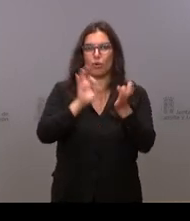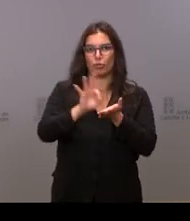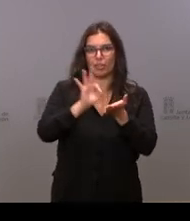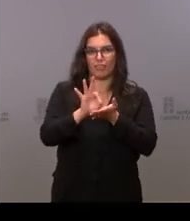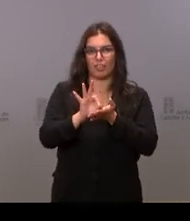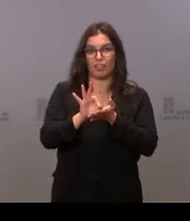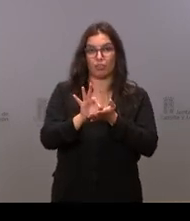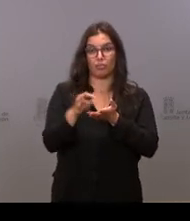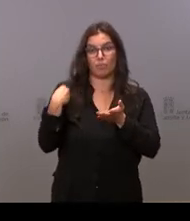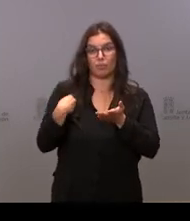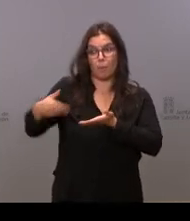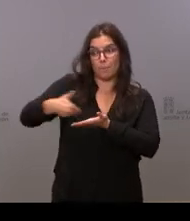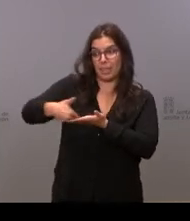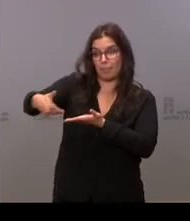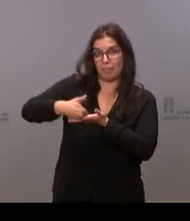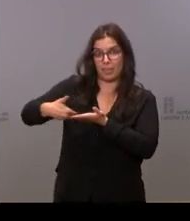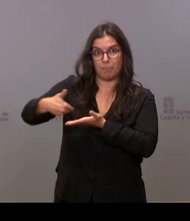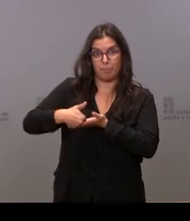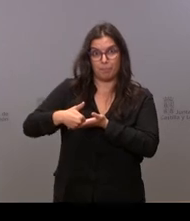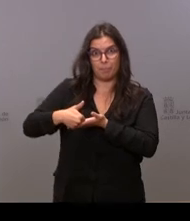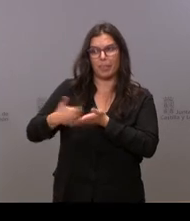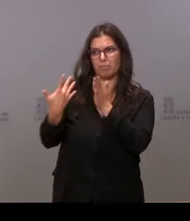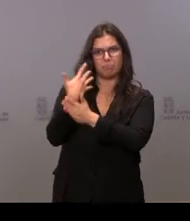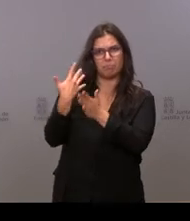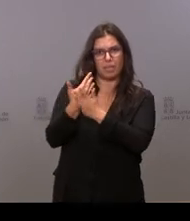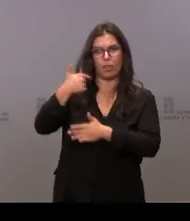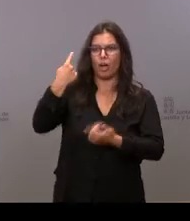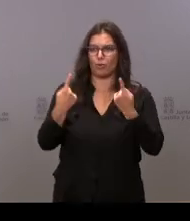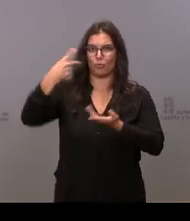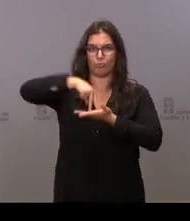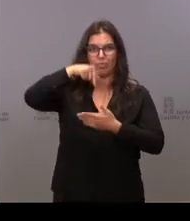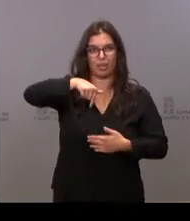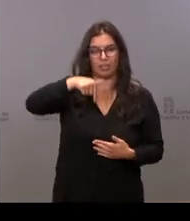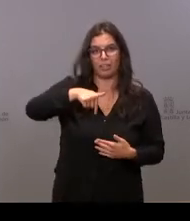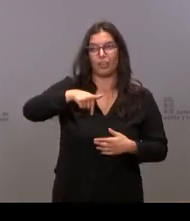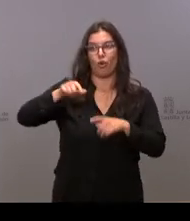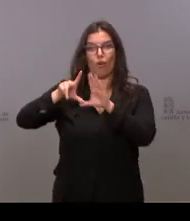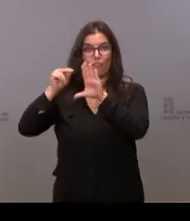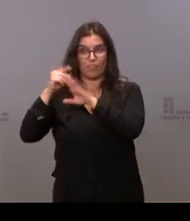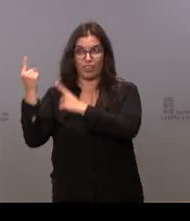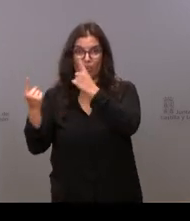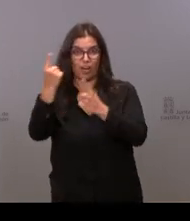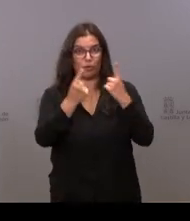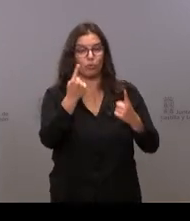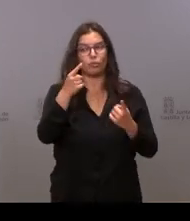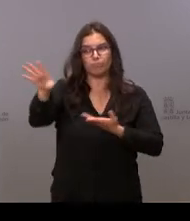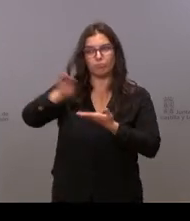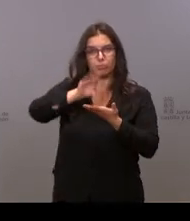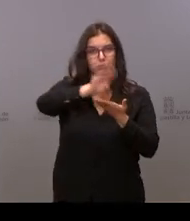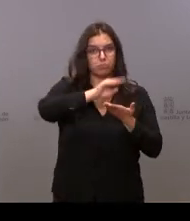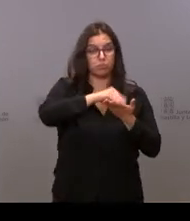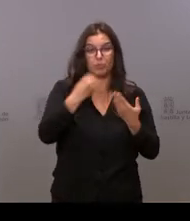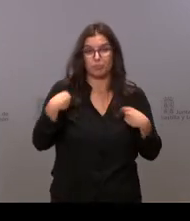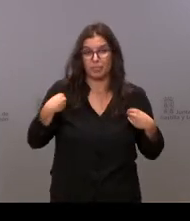para esas demandas que se nos han explicado desde este atril, desde las pantallas de la televisión, que son las